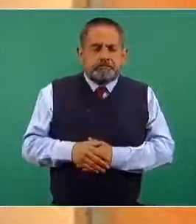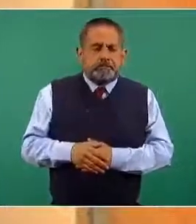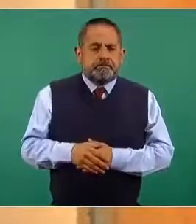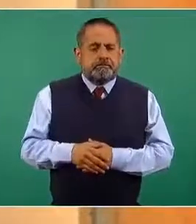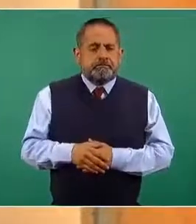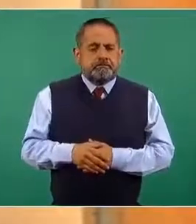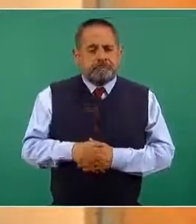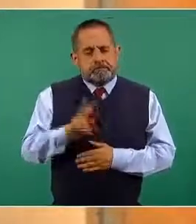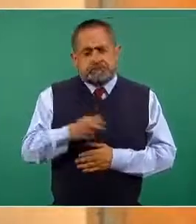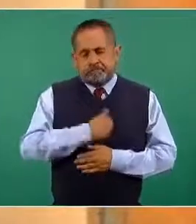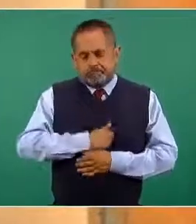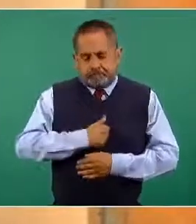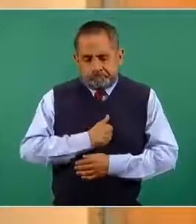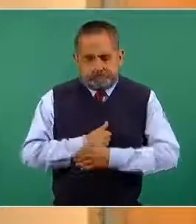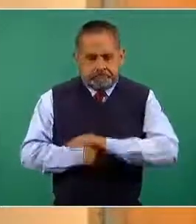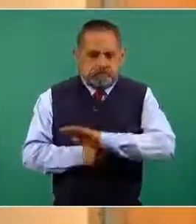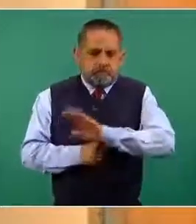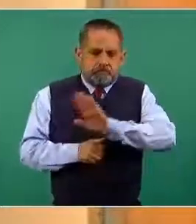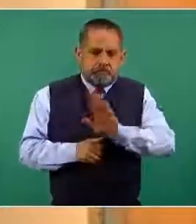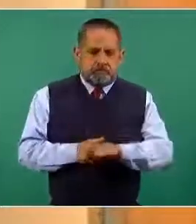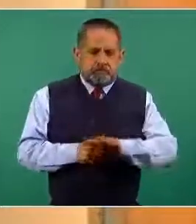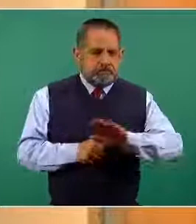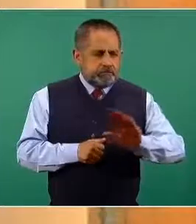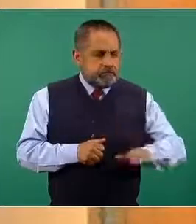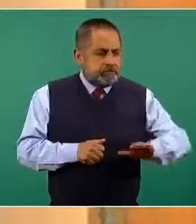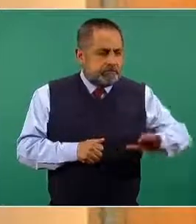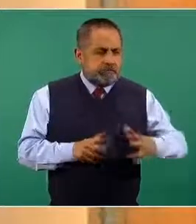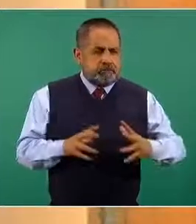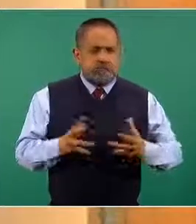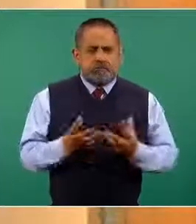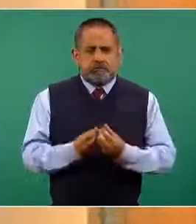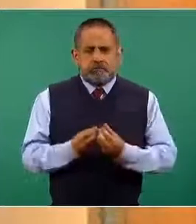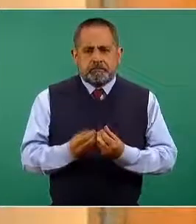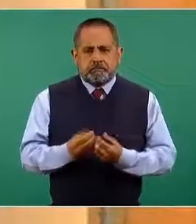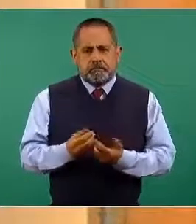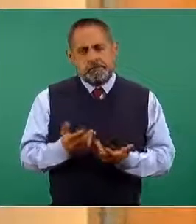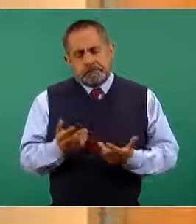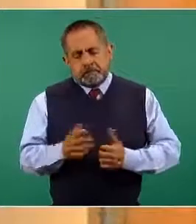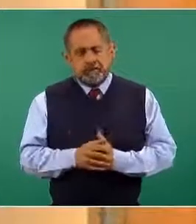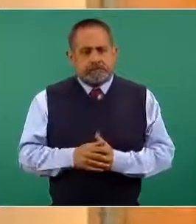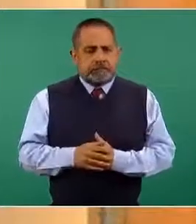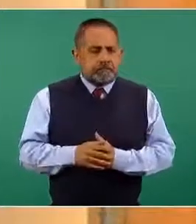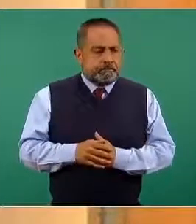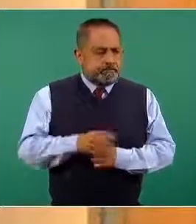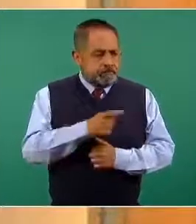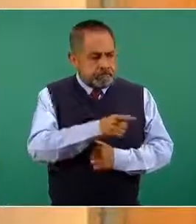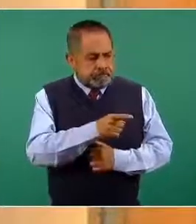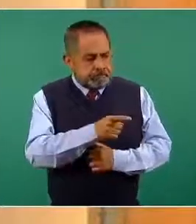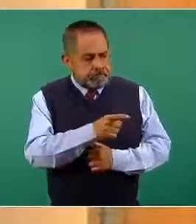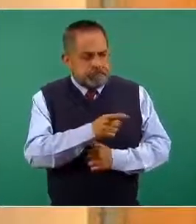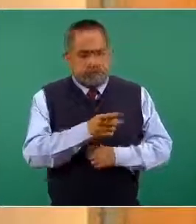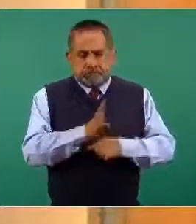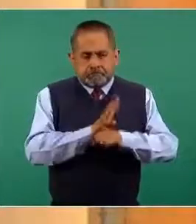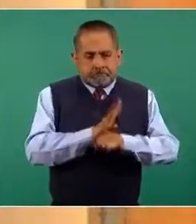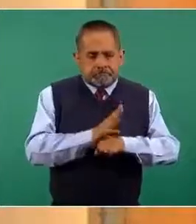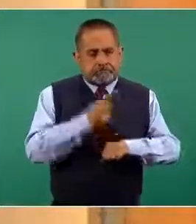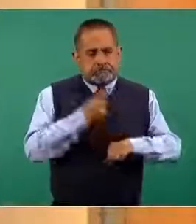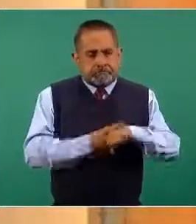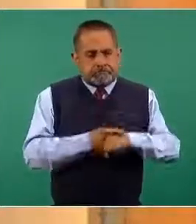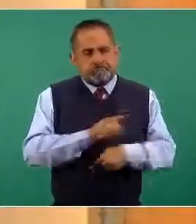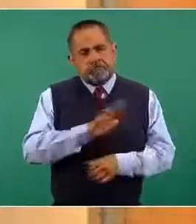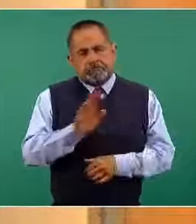han ocurrido en total, con un resultado positivo al virus SARS-CoV-2, que